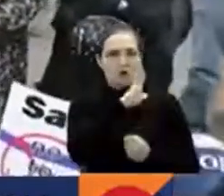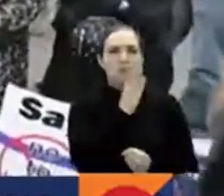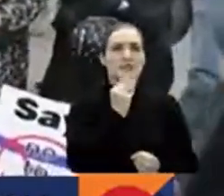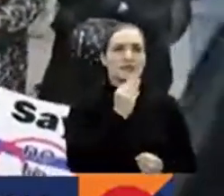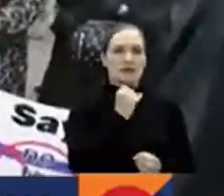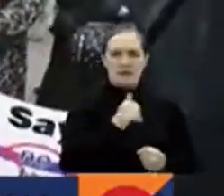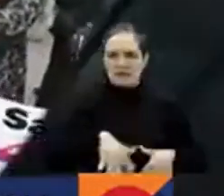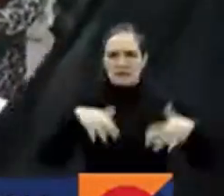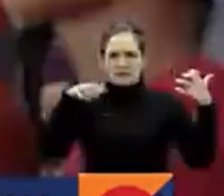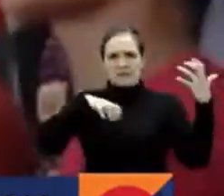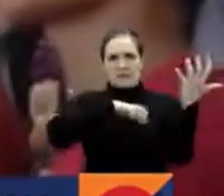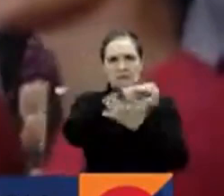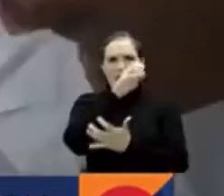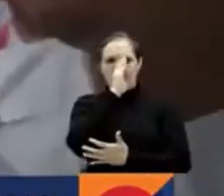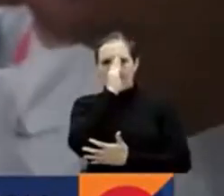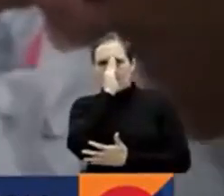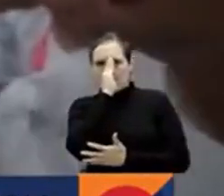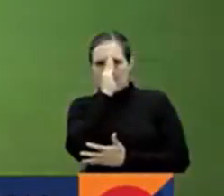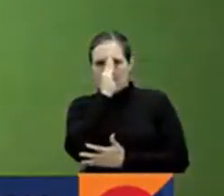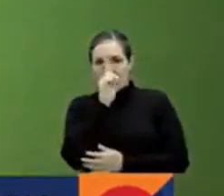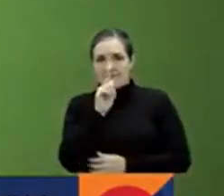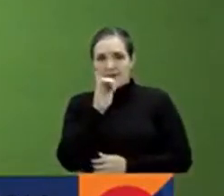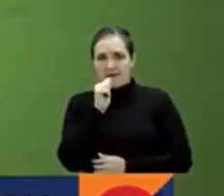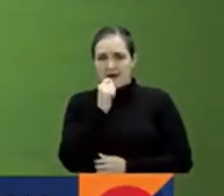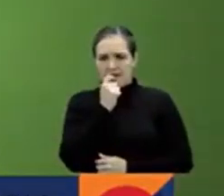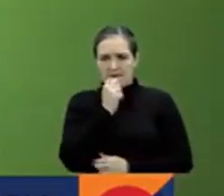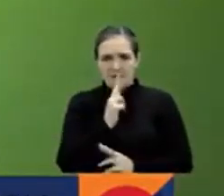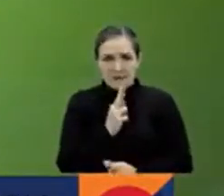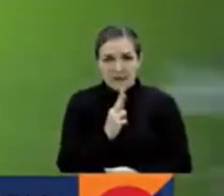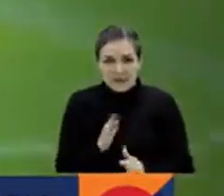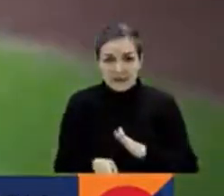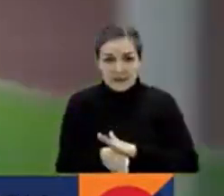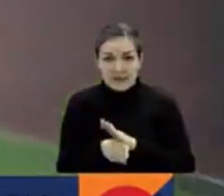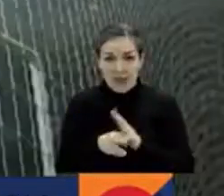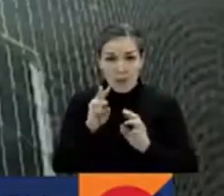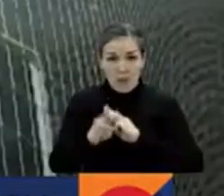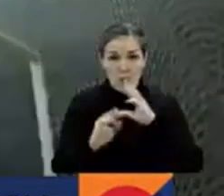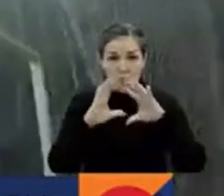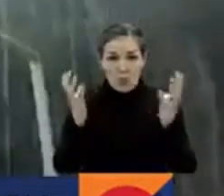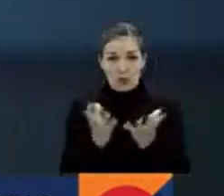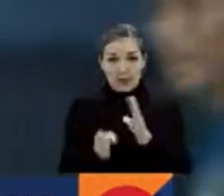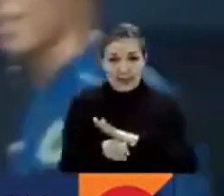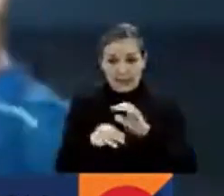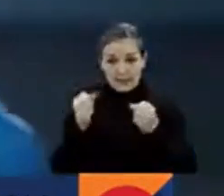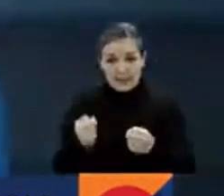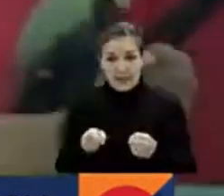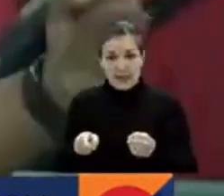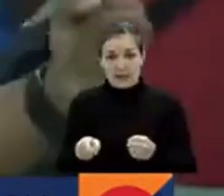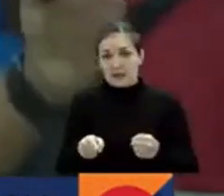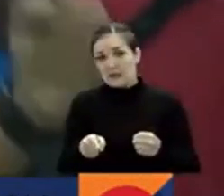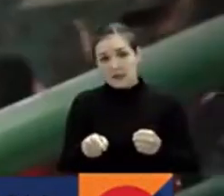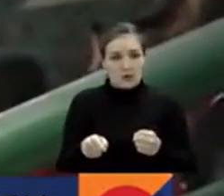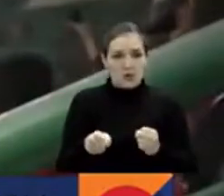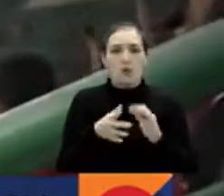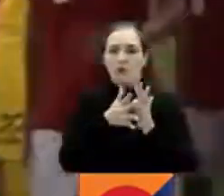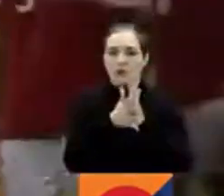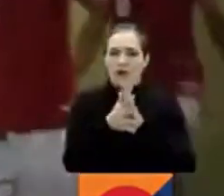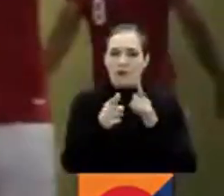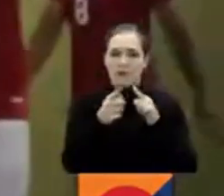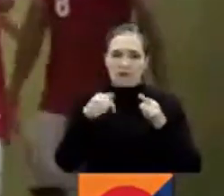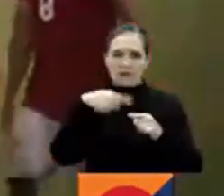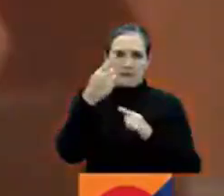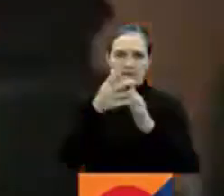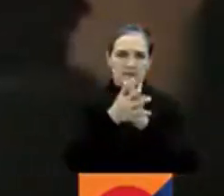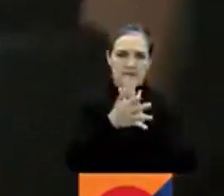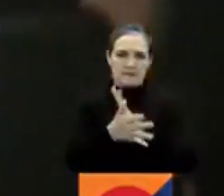Ahora reina la incertidumbre. La FIFA aún no se ha pronunciado sobre este Mundial. Nosotros, por supuesto, estaremos contándoles de esta noticia en